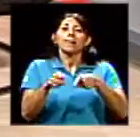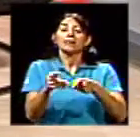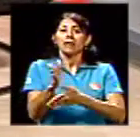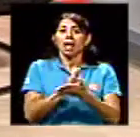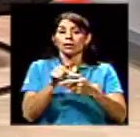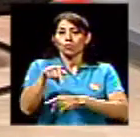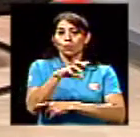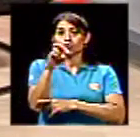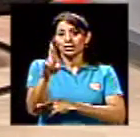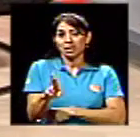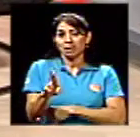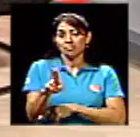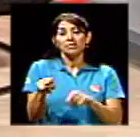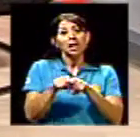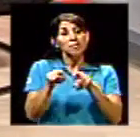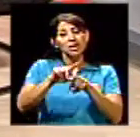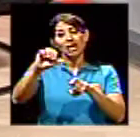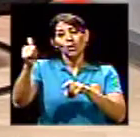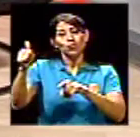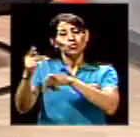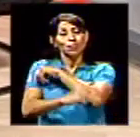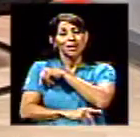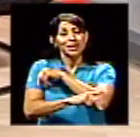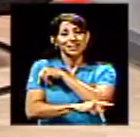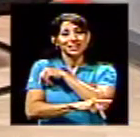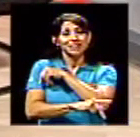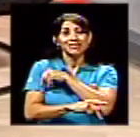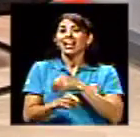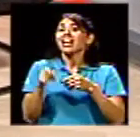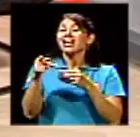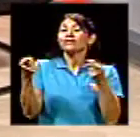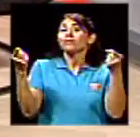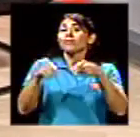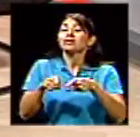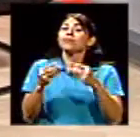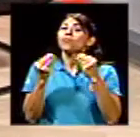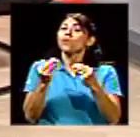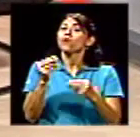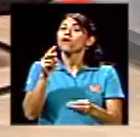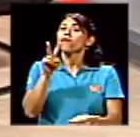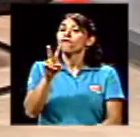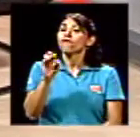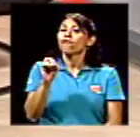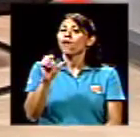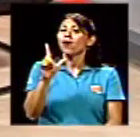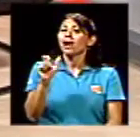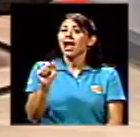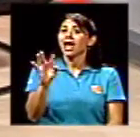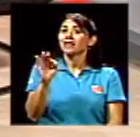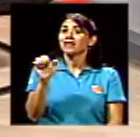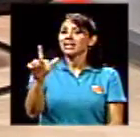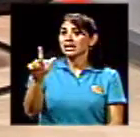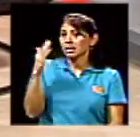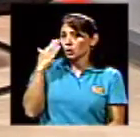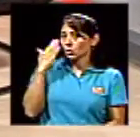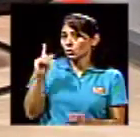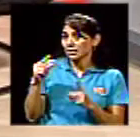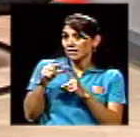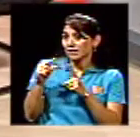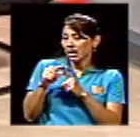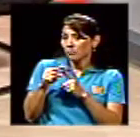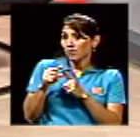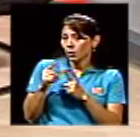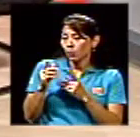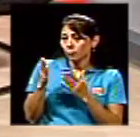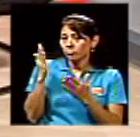es que es muy volátil, ¿verdad? Yo no sé si es el término de volatilidad, lo ocupan mucho los economistas, posiblemente lo manejas vos mucho mejor que yo.